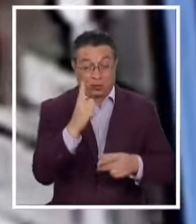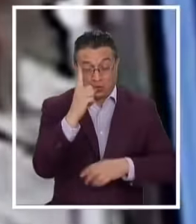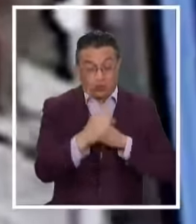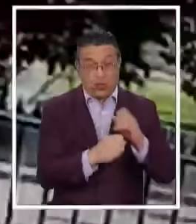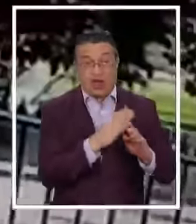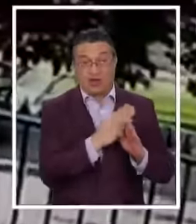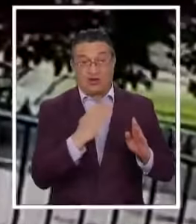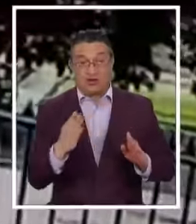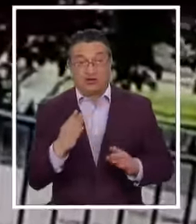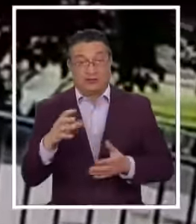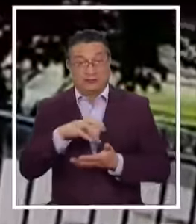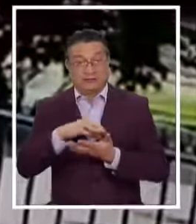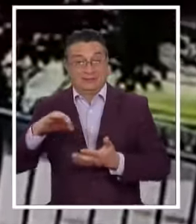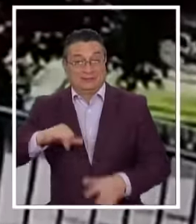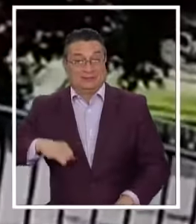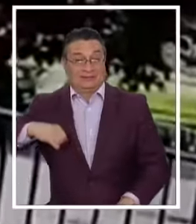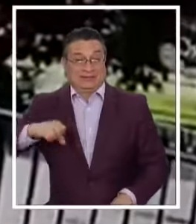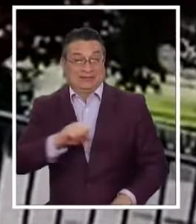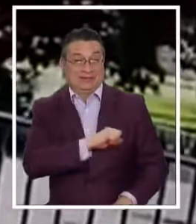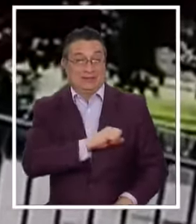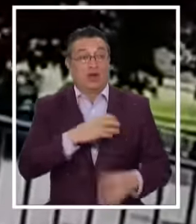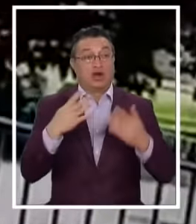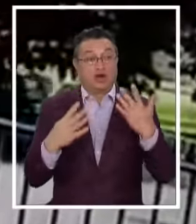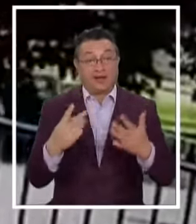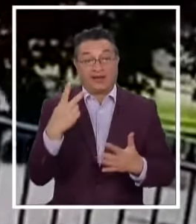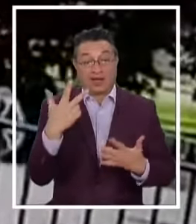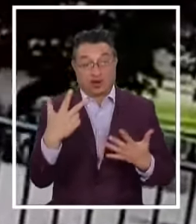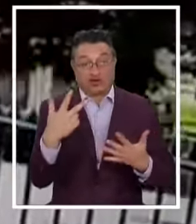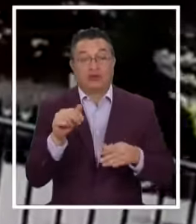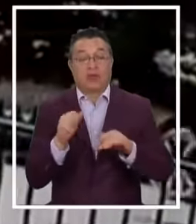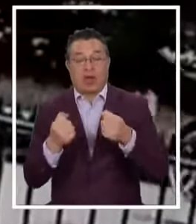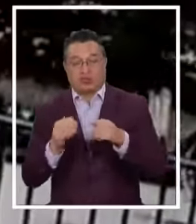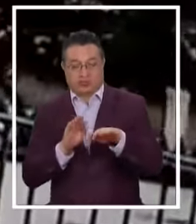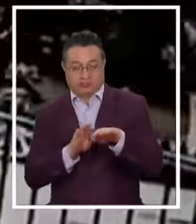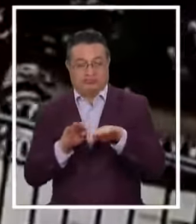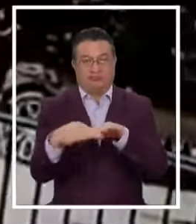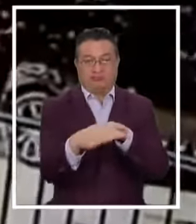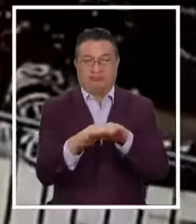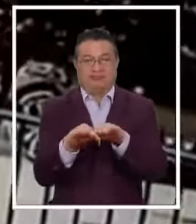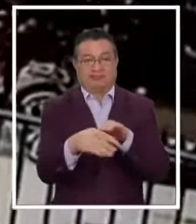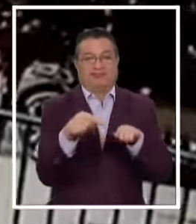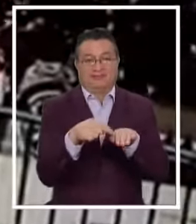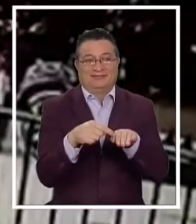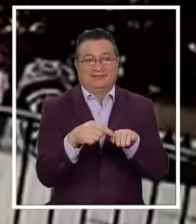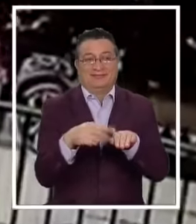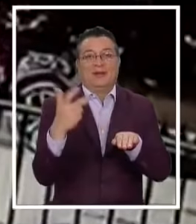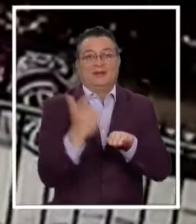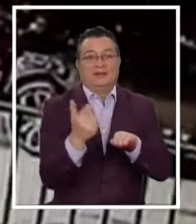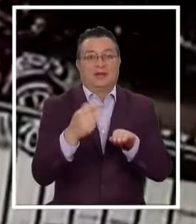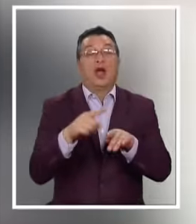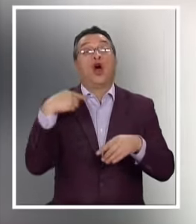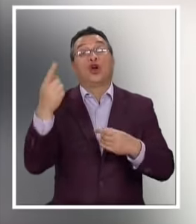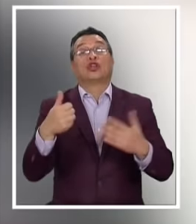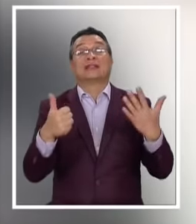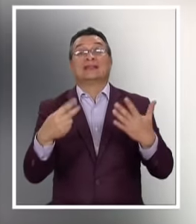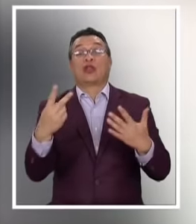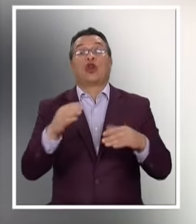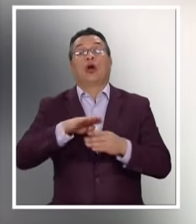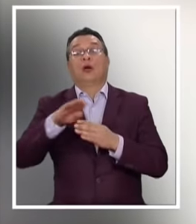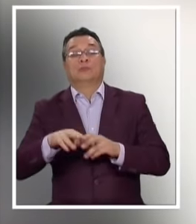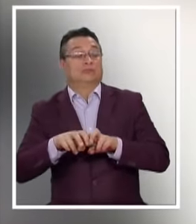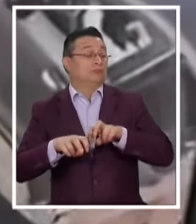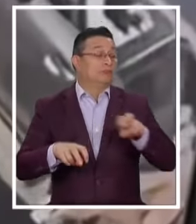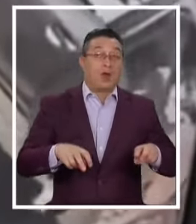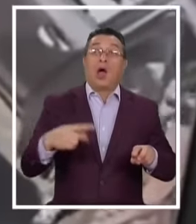va del año La zona oriente 98 Fueron por interceptación En la vía pública O en Cerronas Y 62 Por estacionamientos